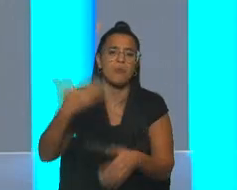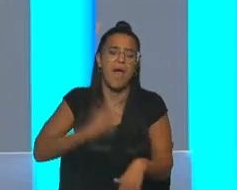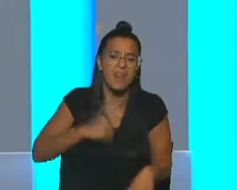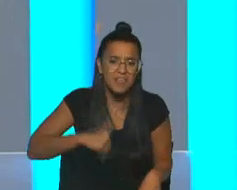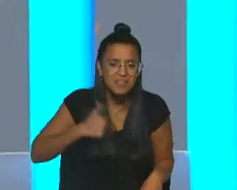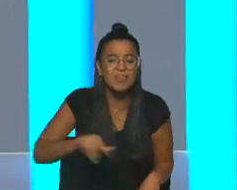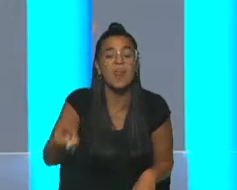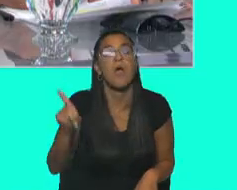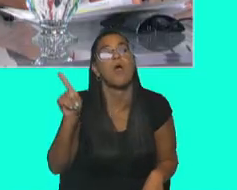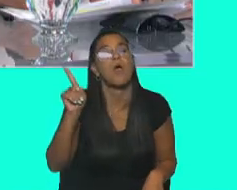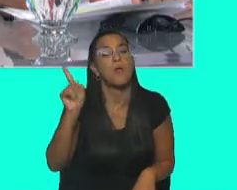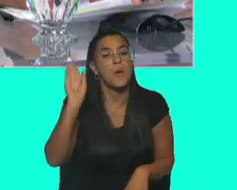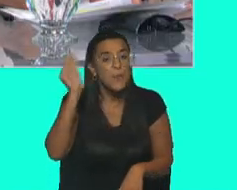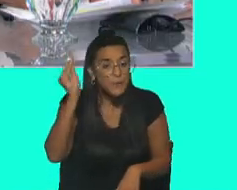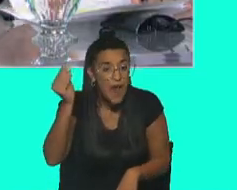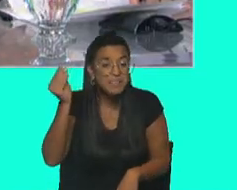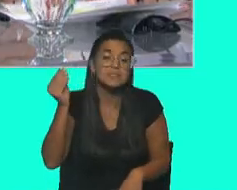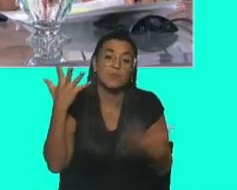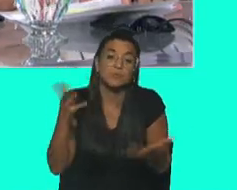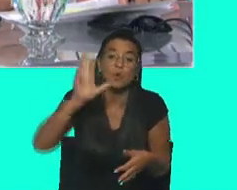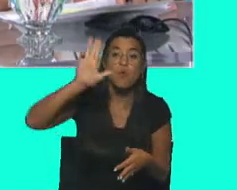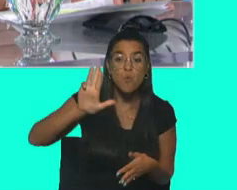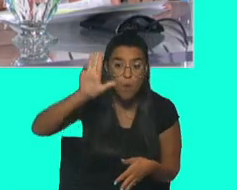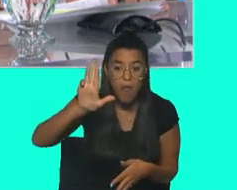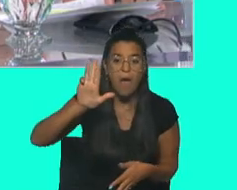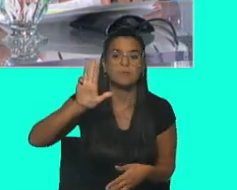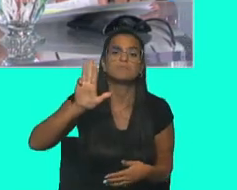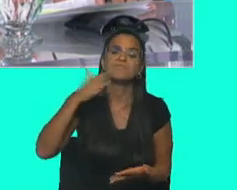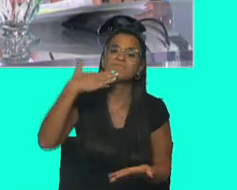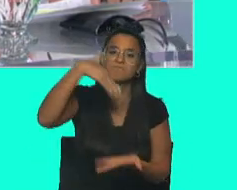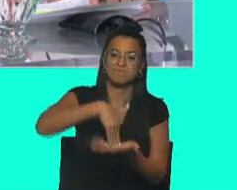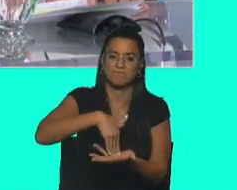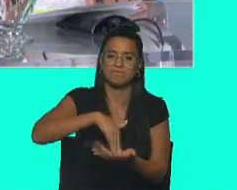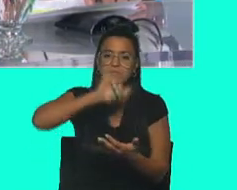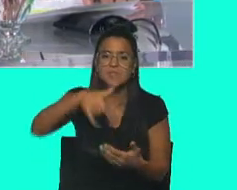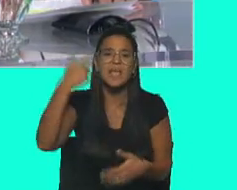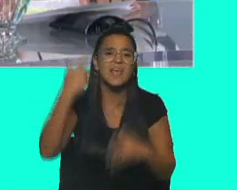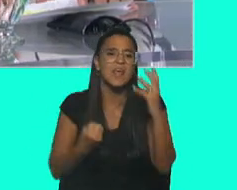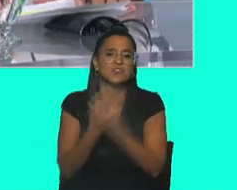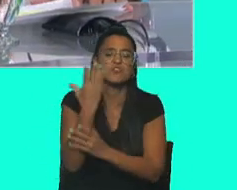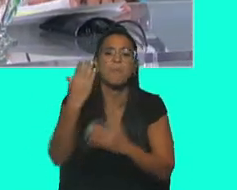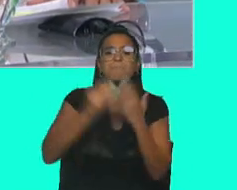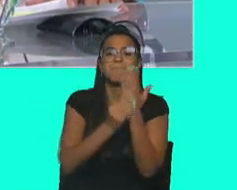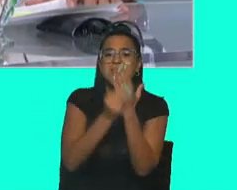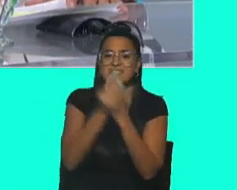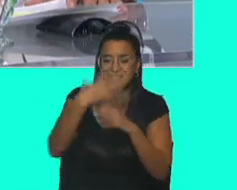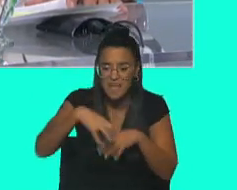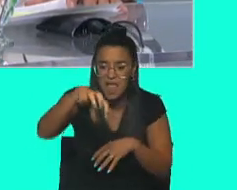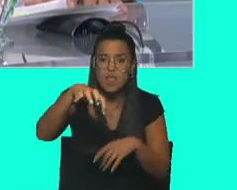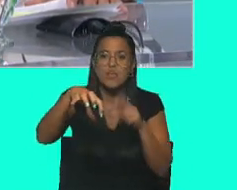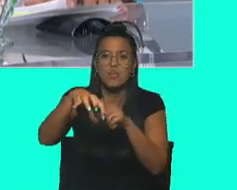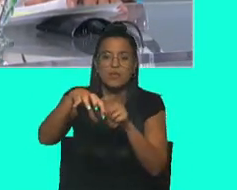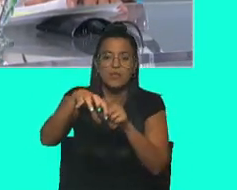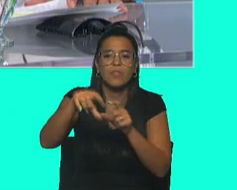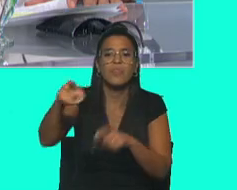y en Brasil, bueno, Lula ha cumplido una de sus promesas electorales que es la creación de un ministerio de popos